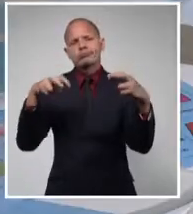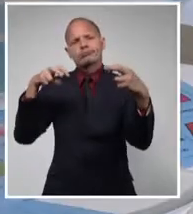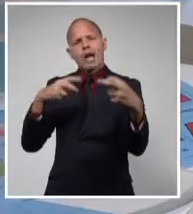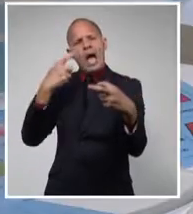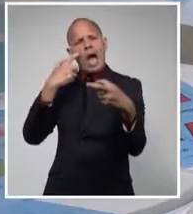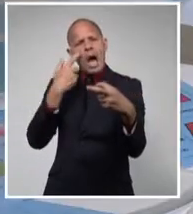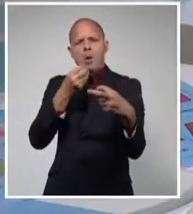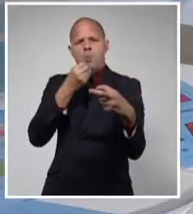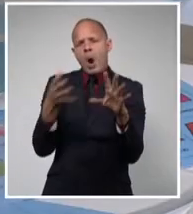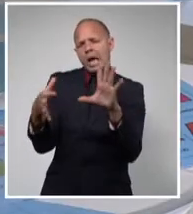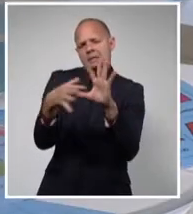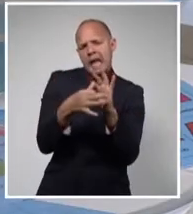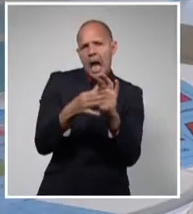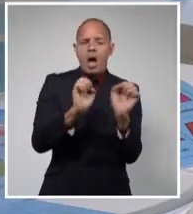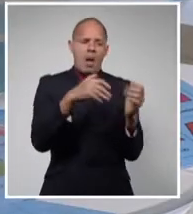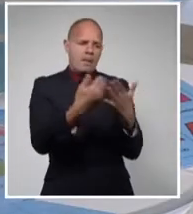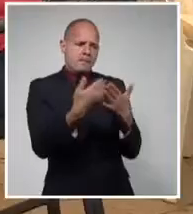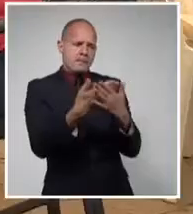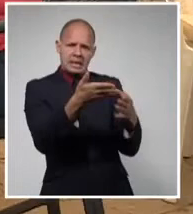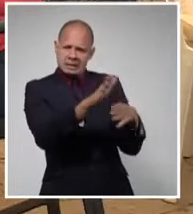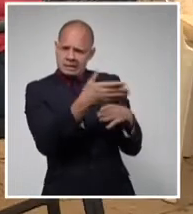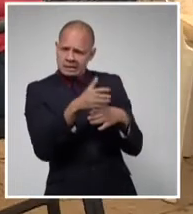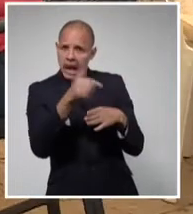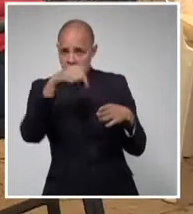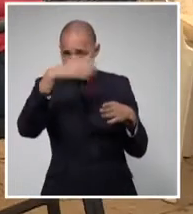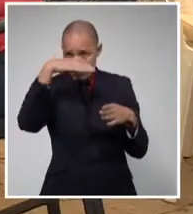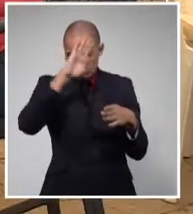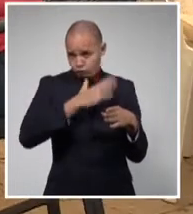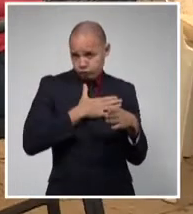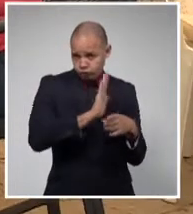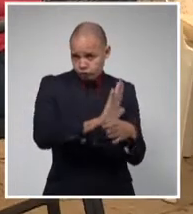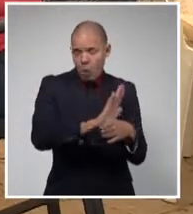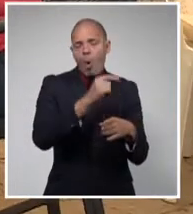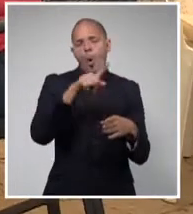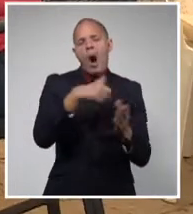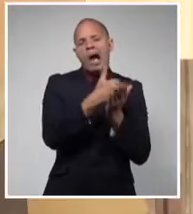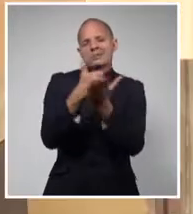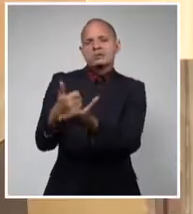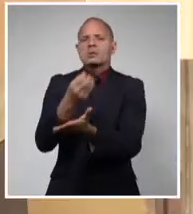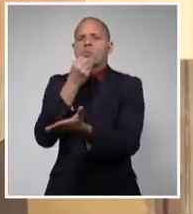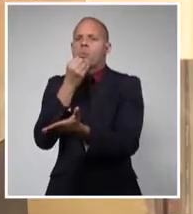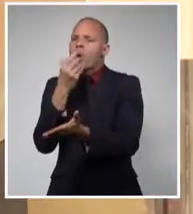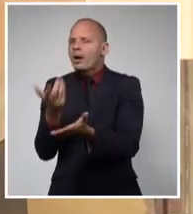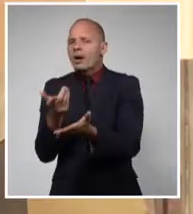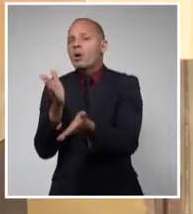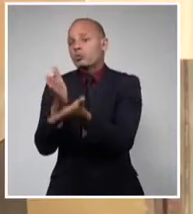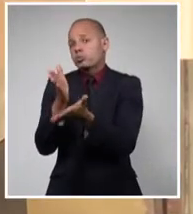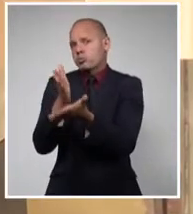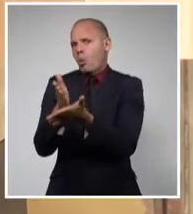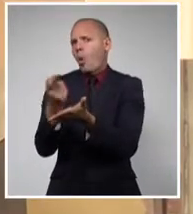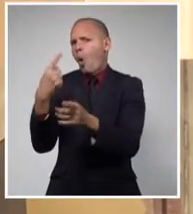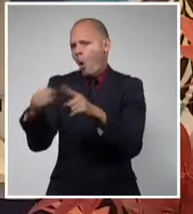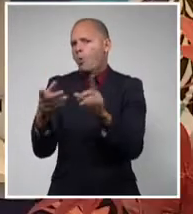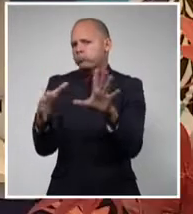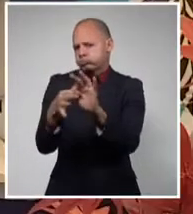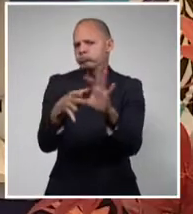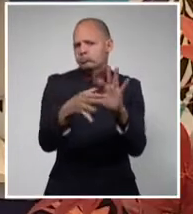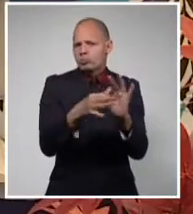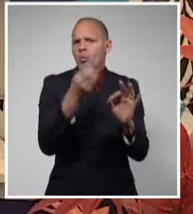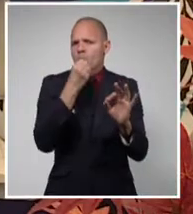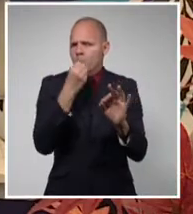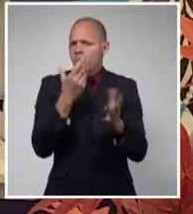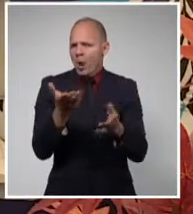entre las empresas cubanas que tributan al desarrollo del sector educacional y al encadenamiento con otros sectores de la economía,